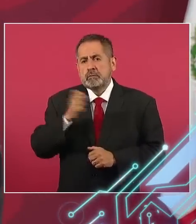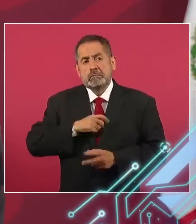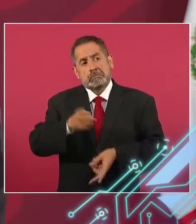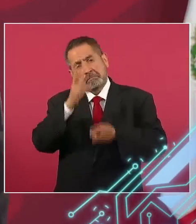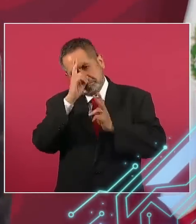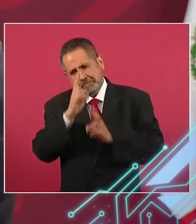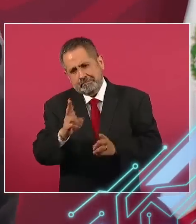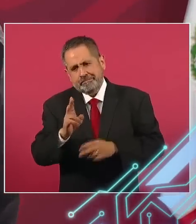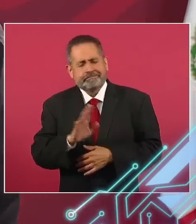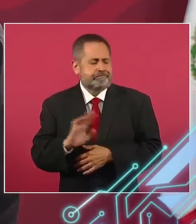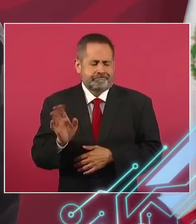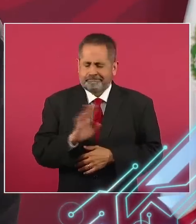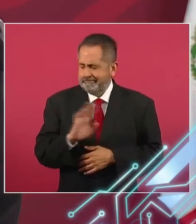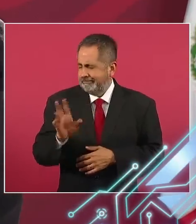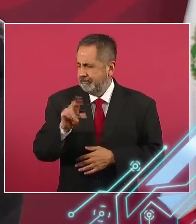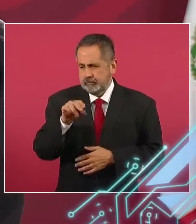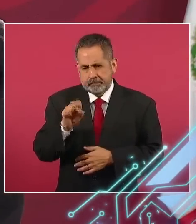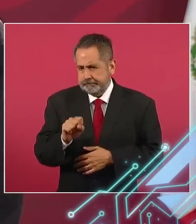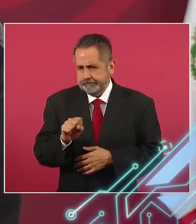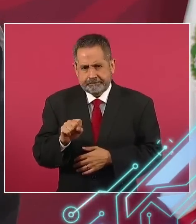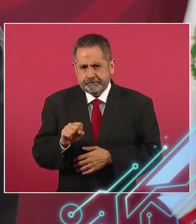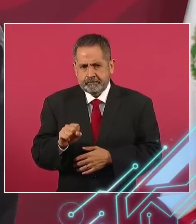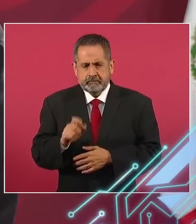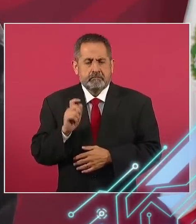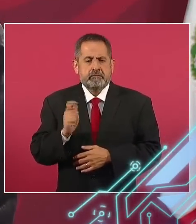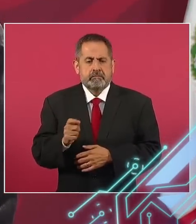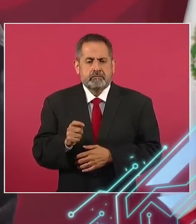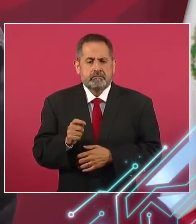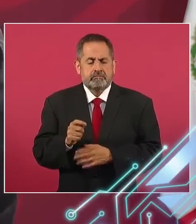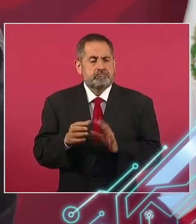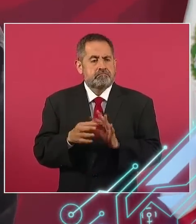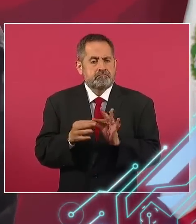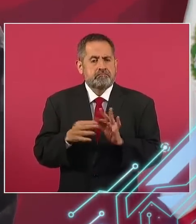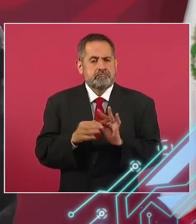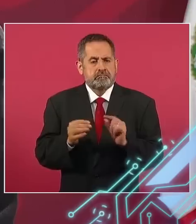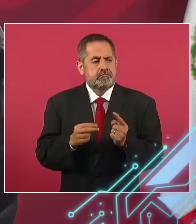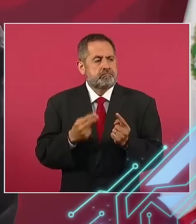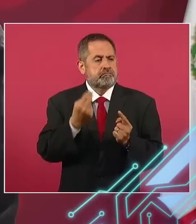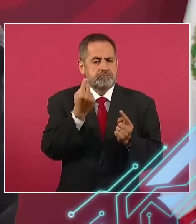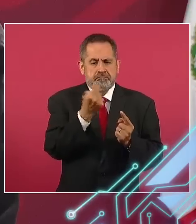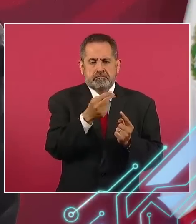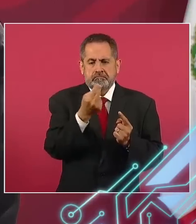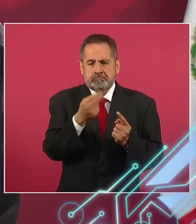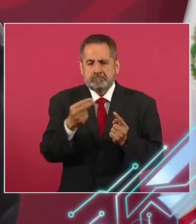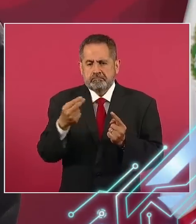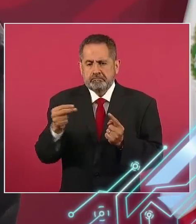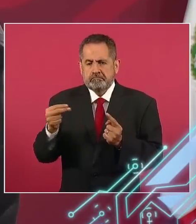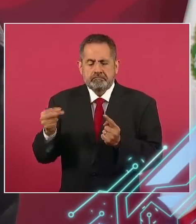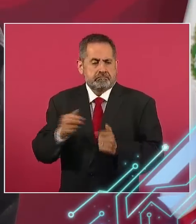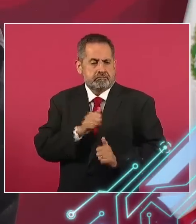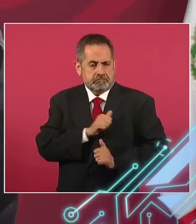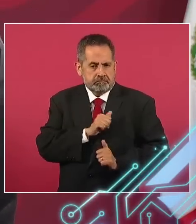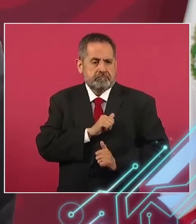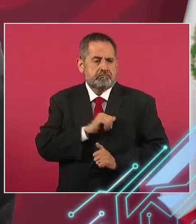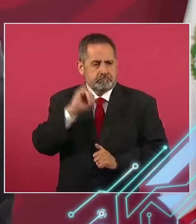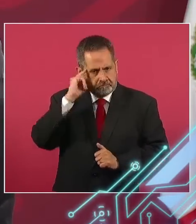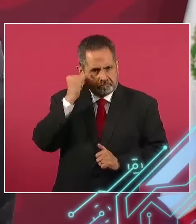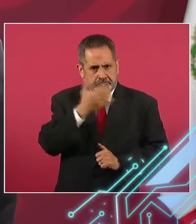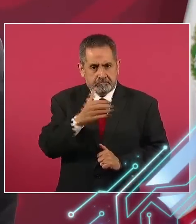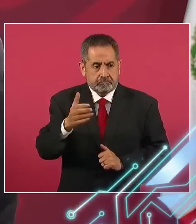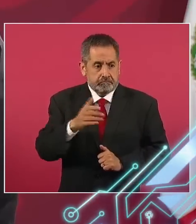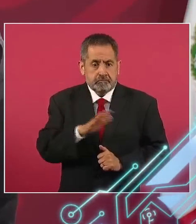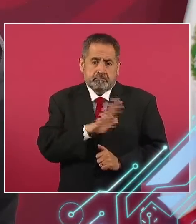Es poner los nombres de soldados campesinos que